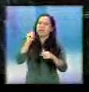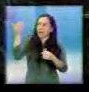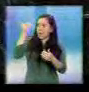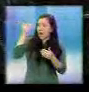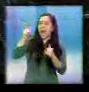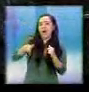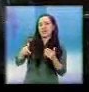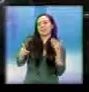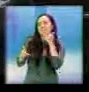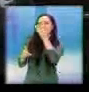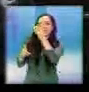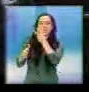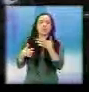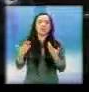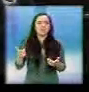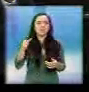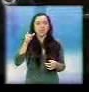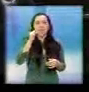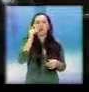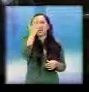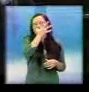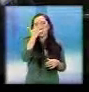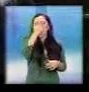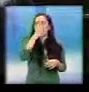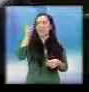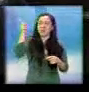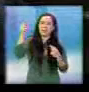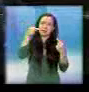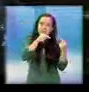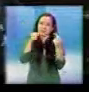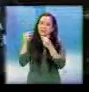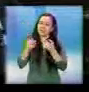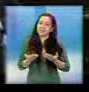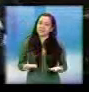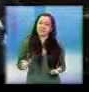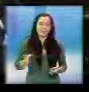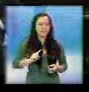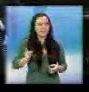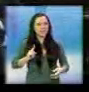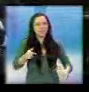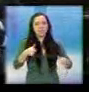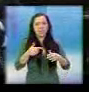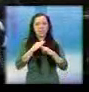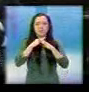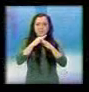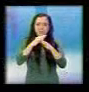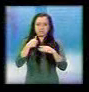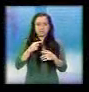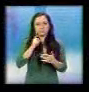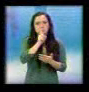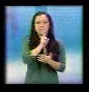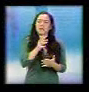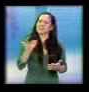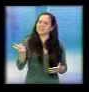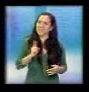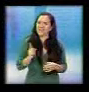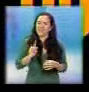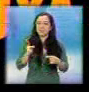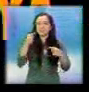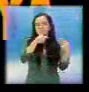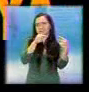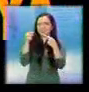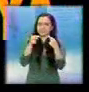tenemos al otro compañero, negrito Saltarín. Que lo que hizo fue salir a defender lo indefendible. Paso 8.